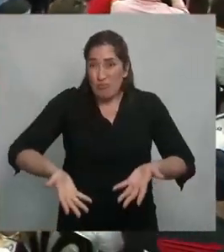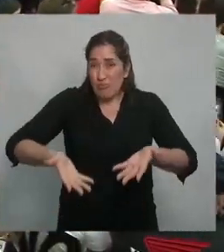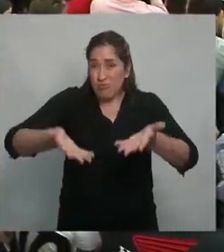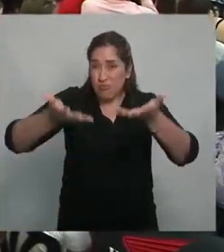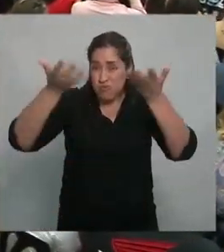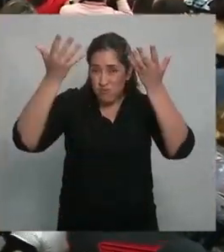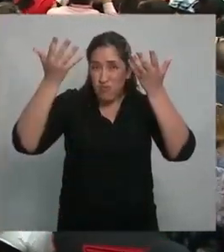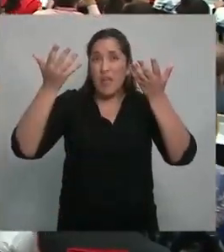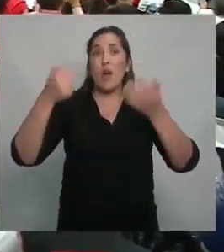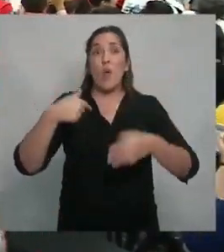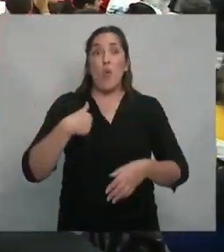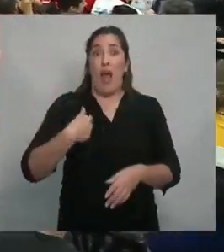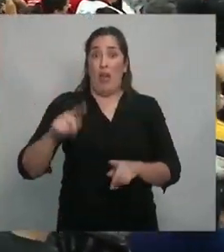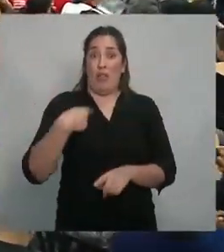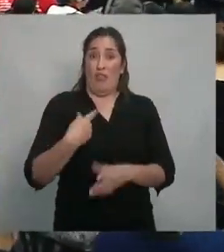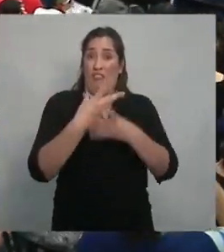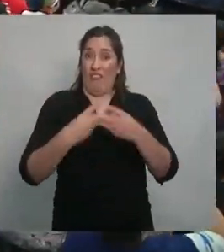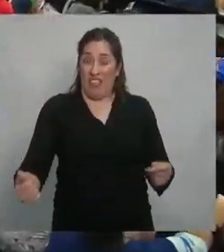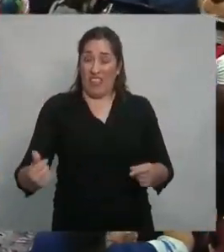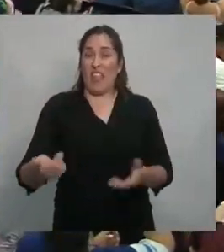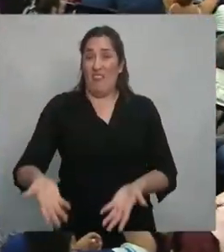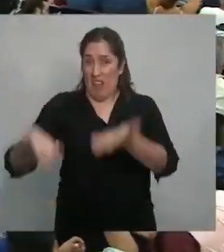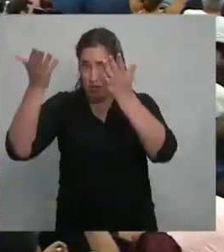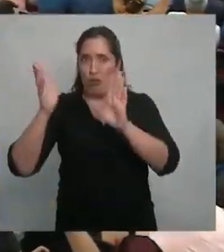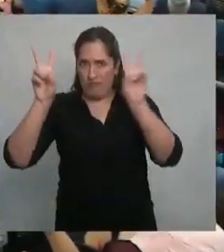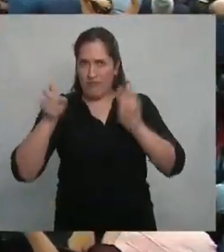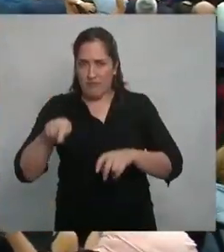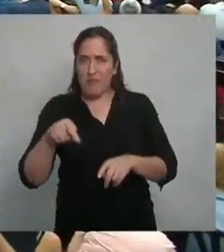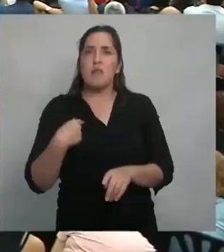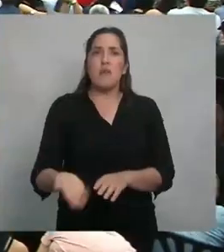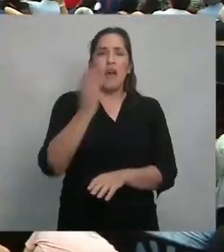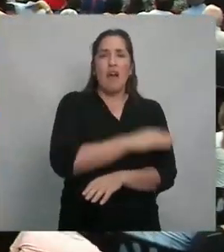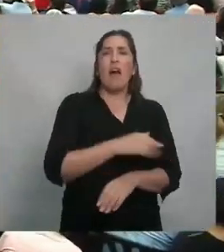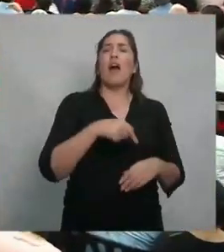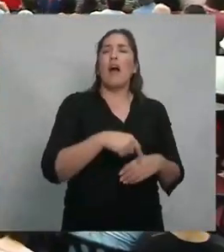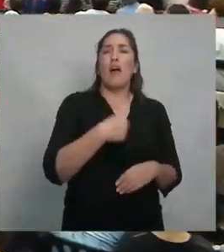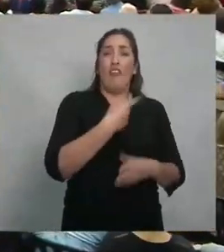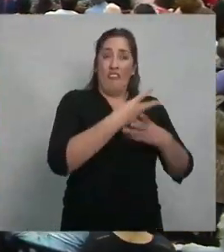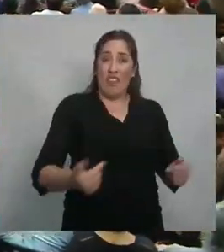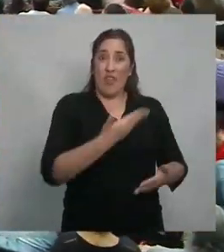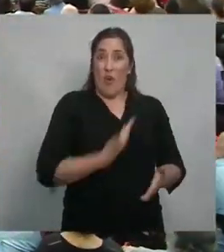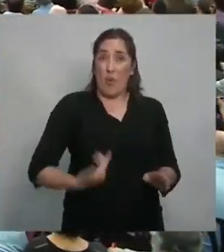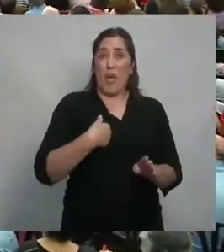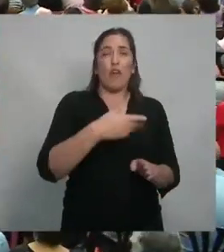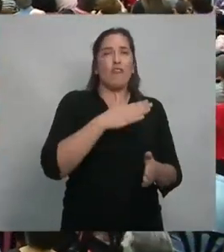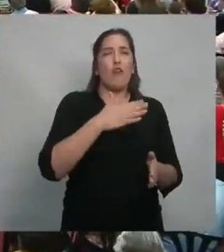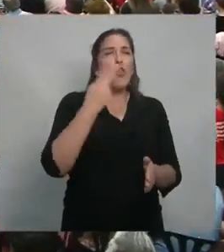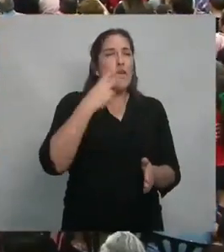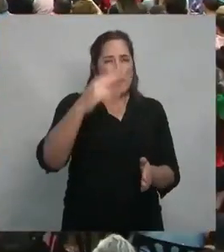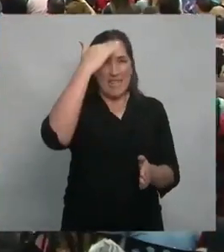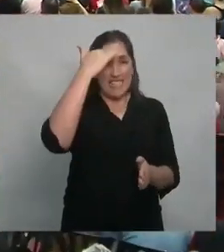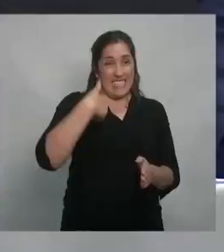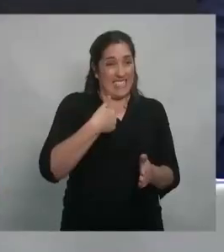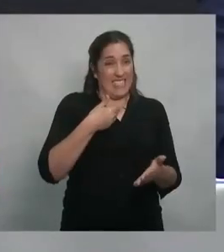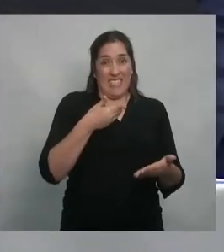cuando terminamos el gobierno los 10 primeros meses del año 2015, esto es índice